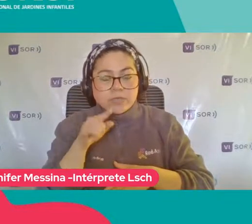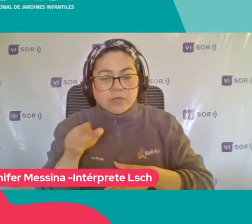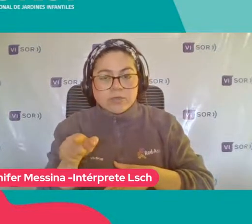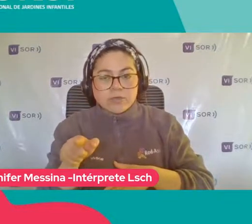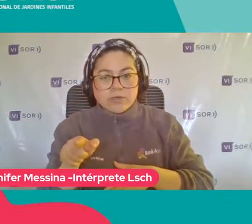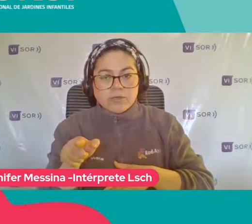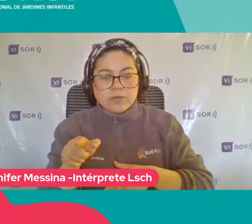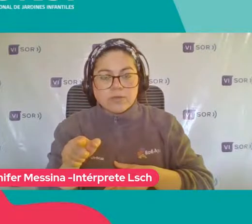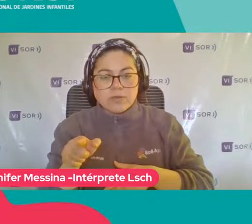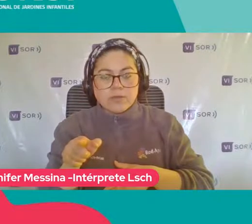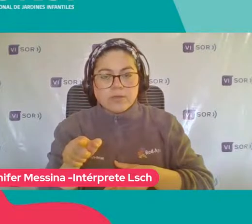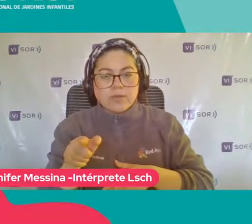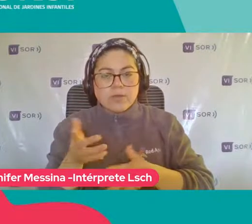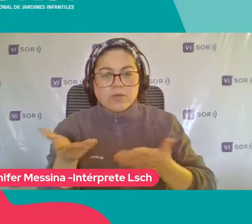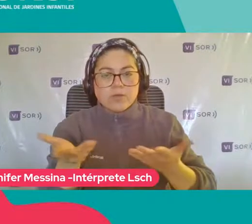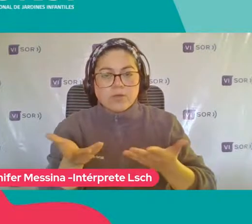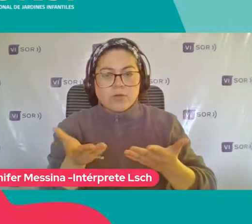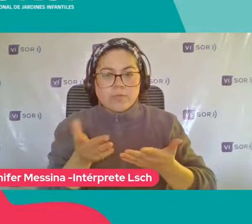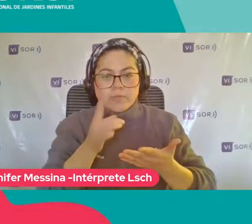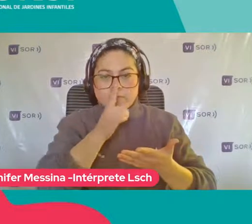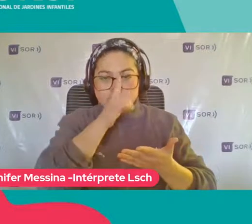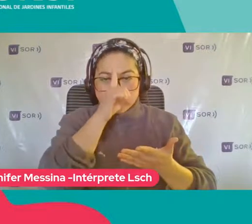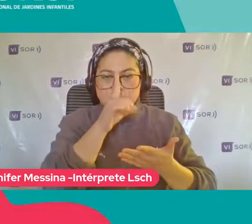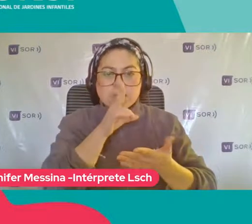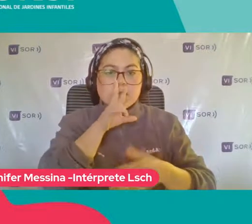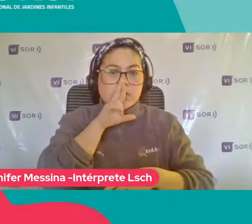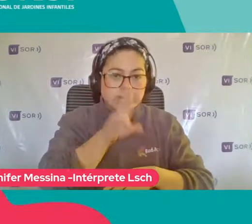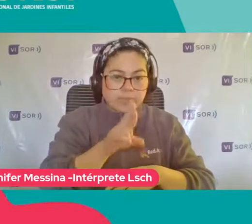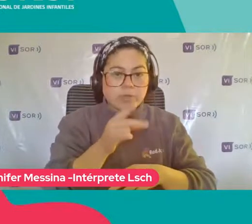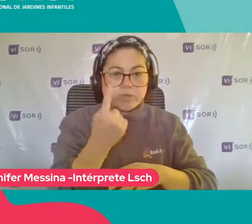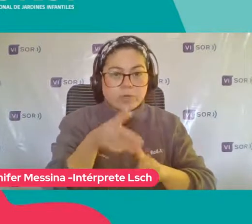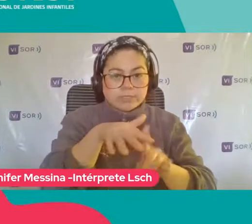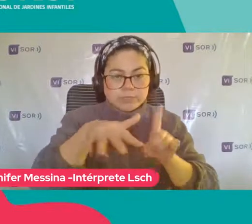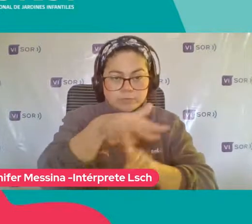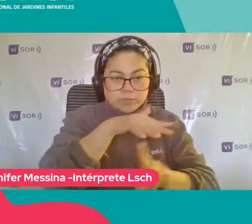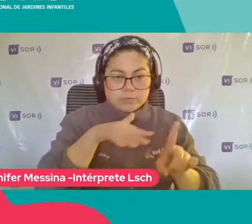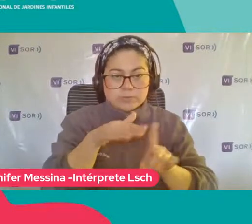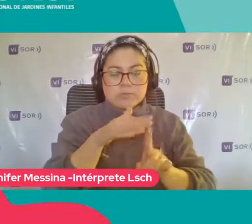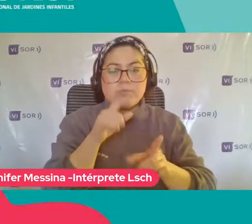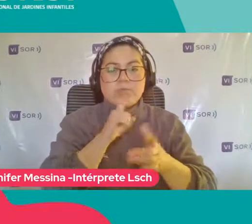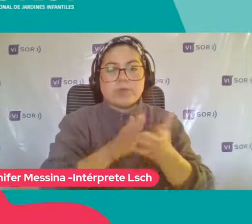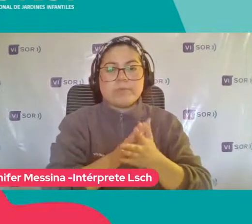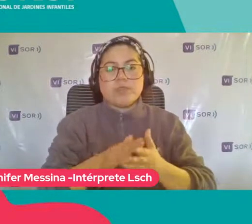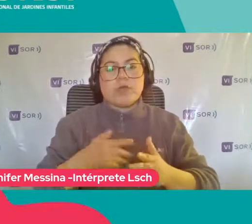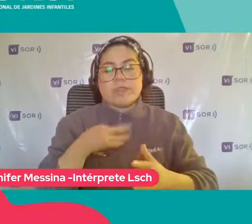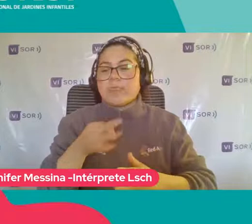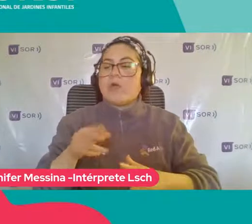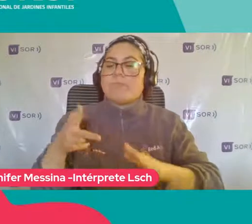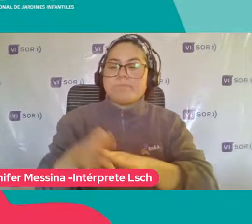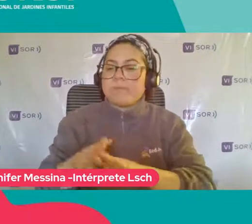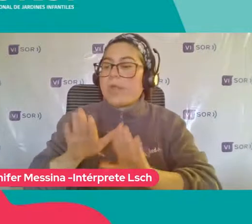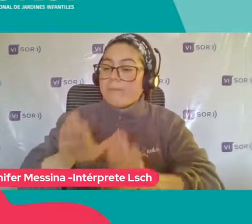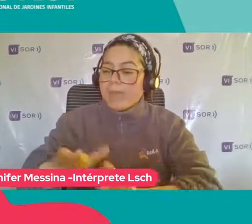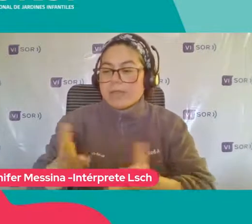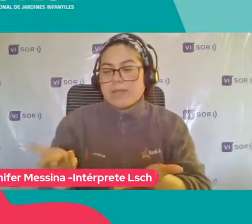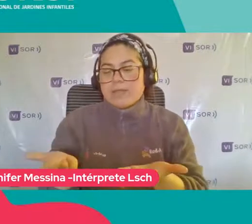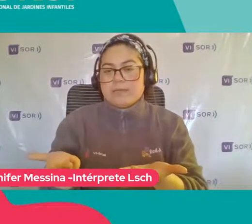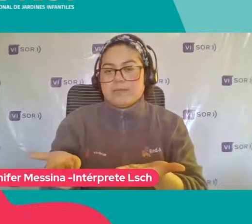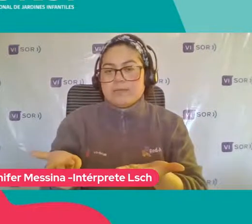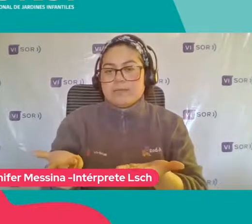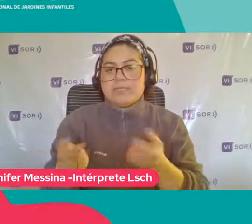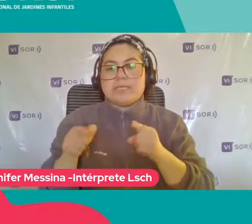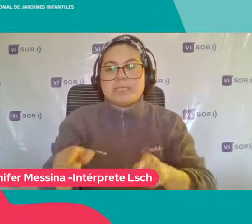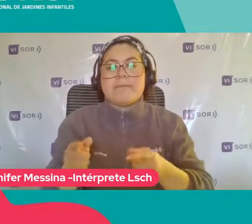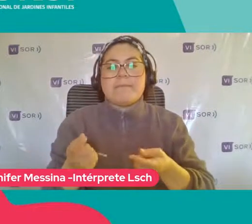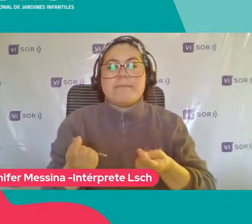Obedece a una Respuesta A una situación Entonces Si yo detengo esta respuesta Obviamente Esto quizás Va a